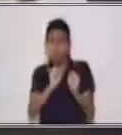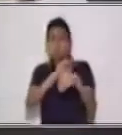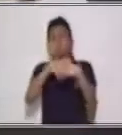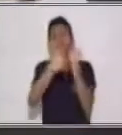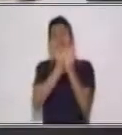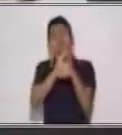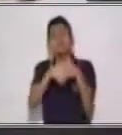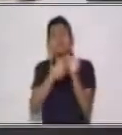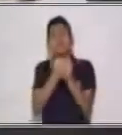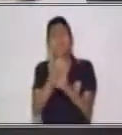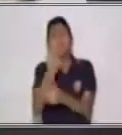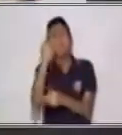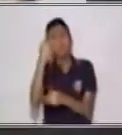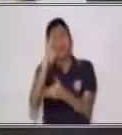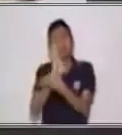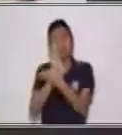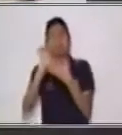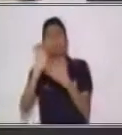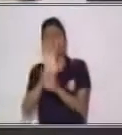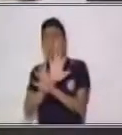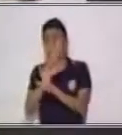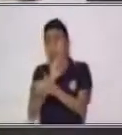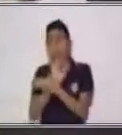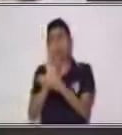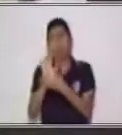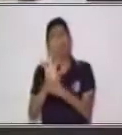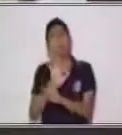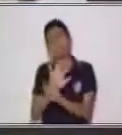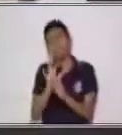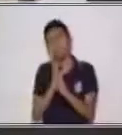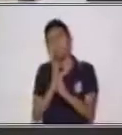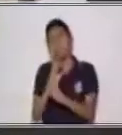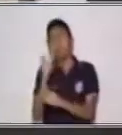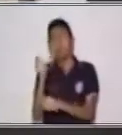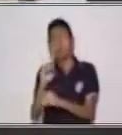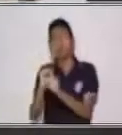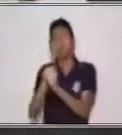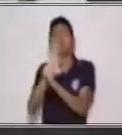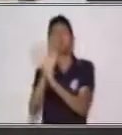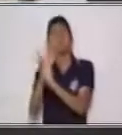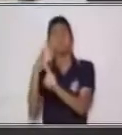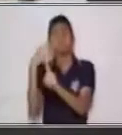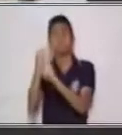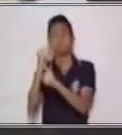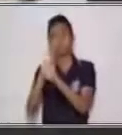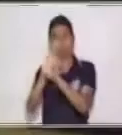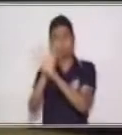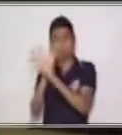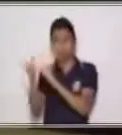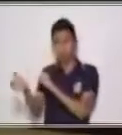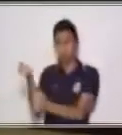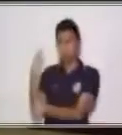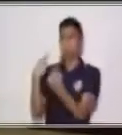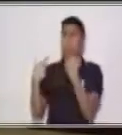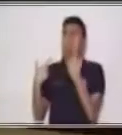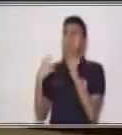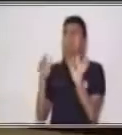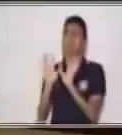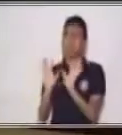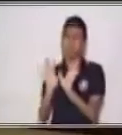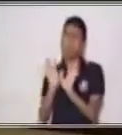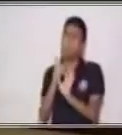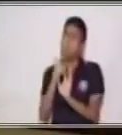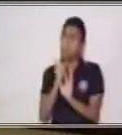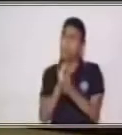para estarnos lavando las manos constantemente, constantemente, perdón, y evitar el contagio de